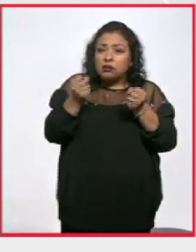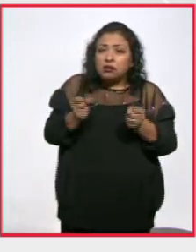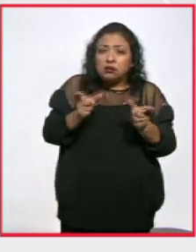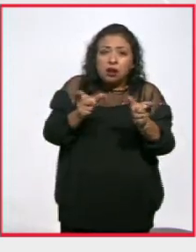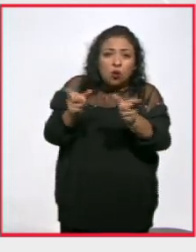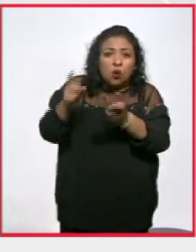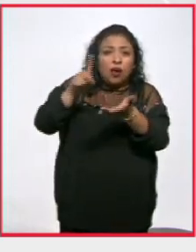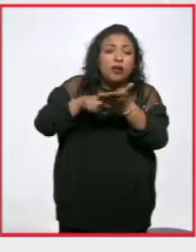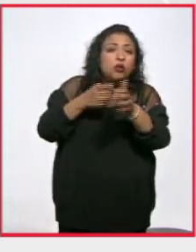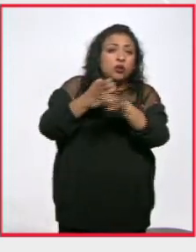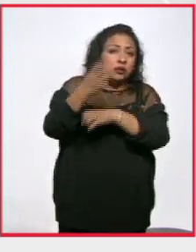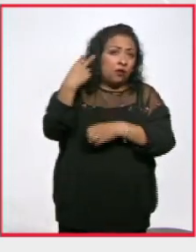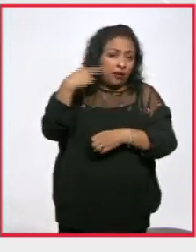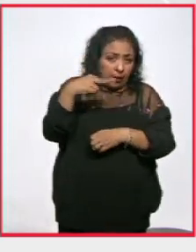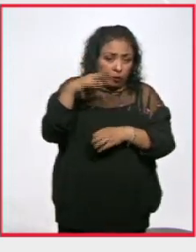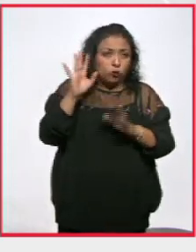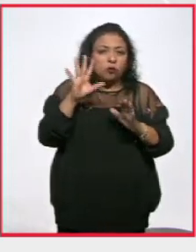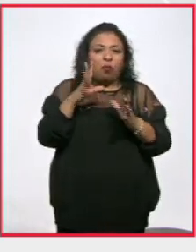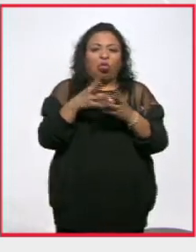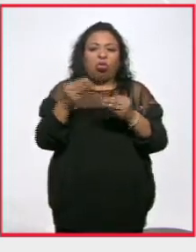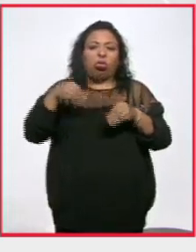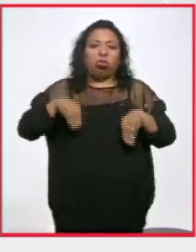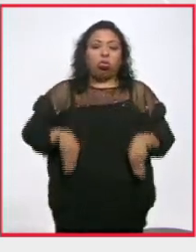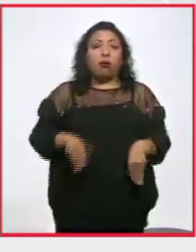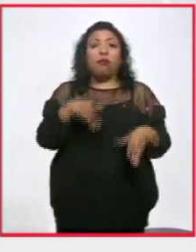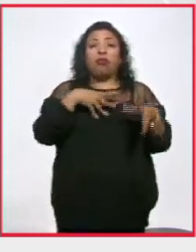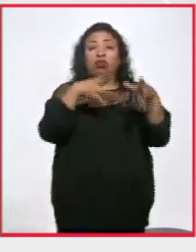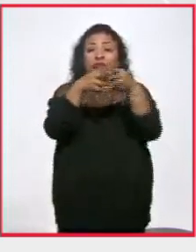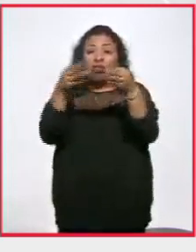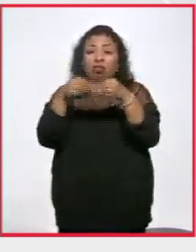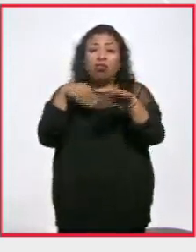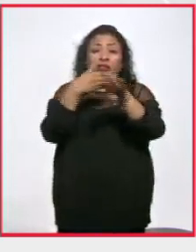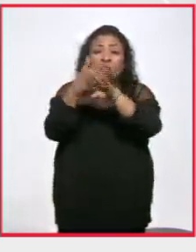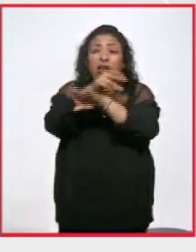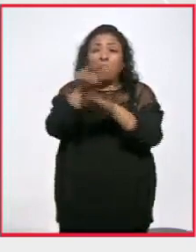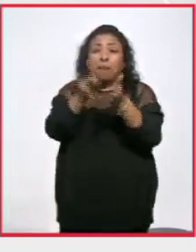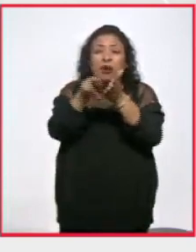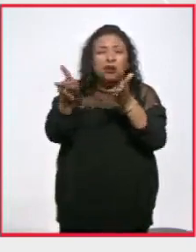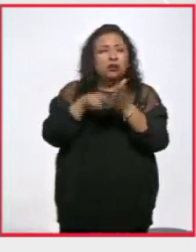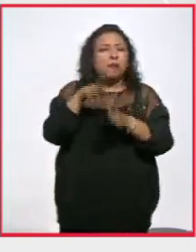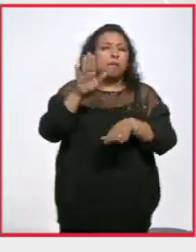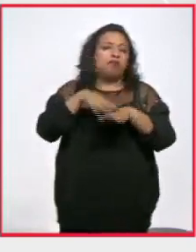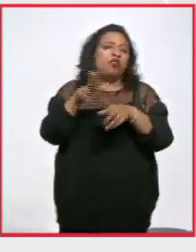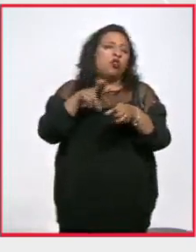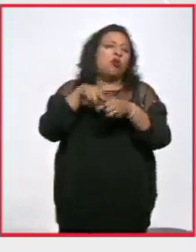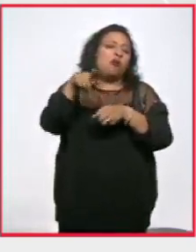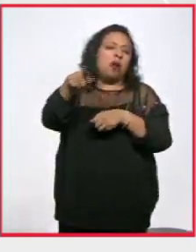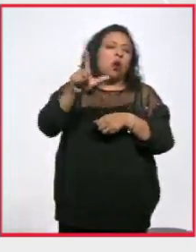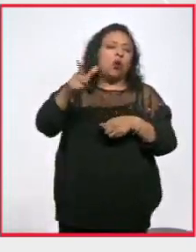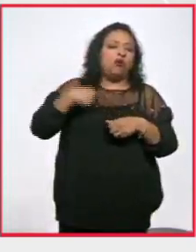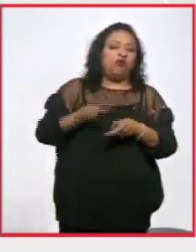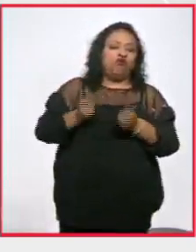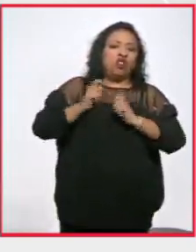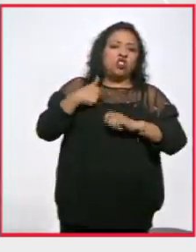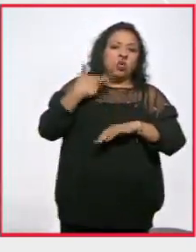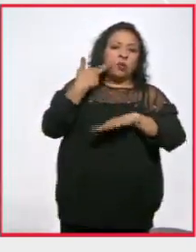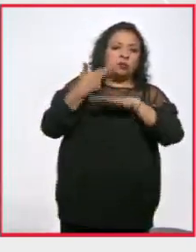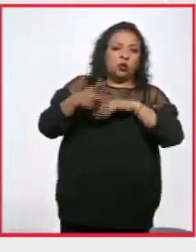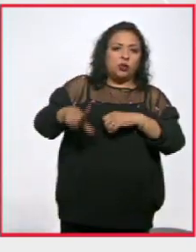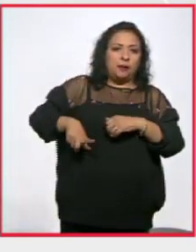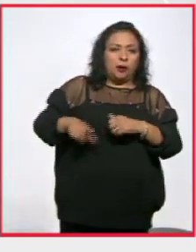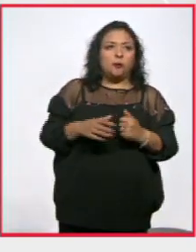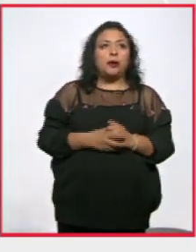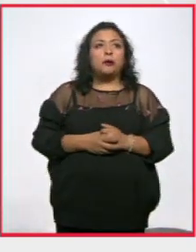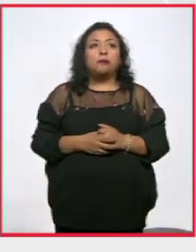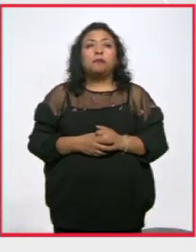pública del Estado. Las desapariciones forzadas y el ataque a periodistas se volvieron comunes en su gobierno. Cada